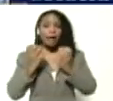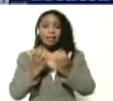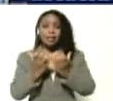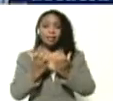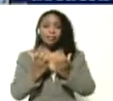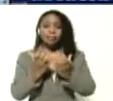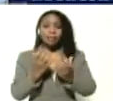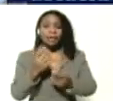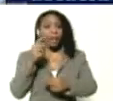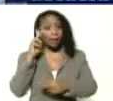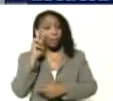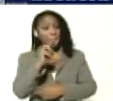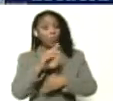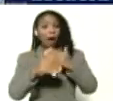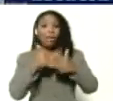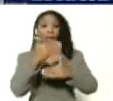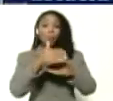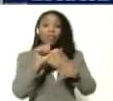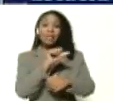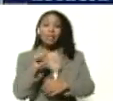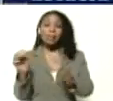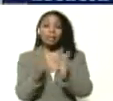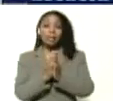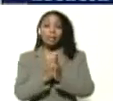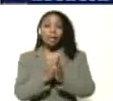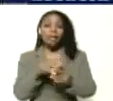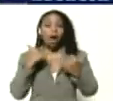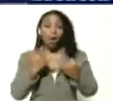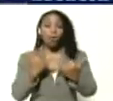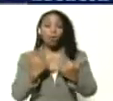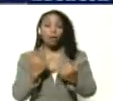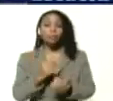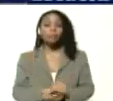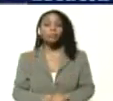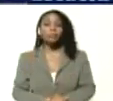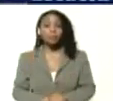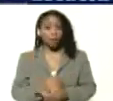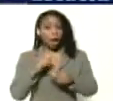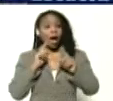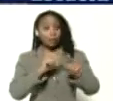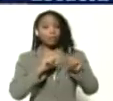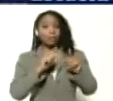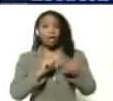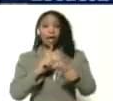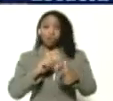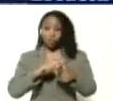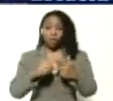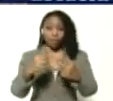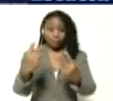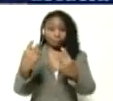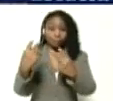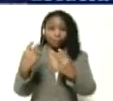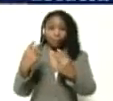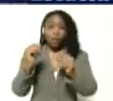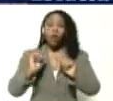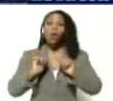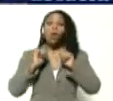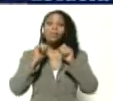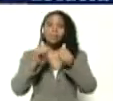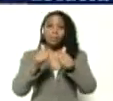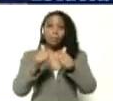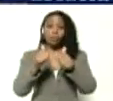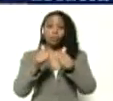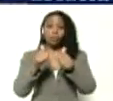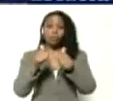Que habíamos visto para después de Semana Santa y ahora estamos en revisión. así. Es así. Es así. Entonces, fíjese, comenzamos y